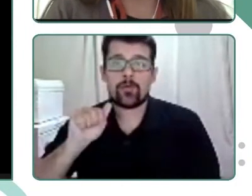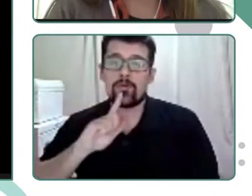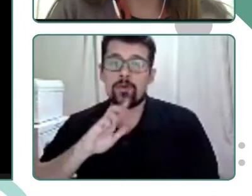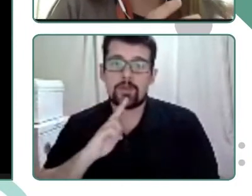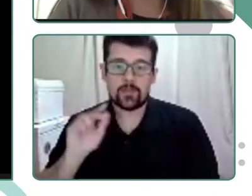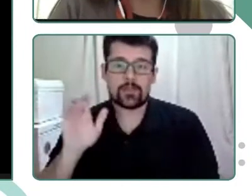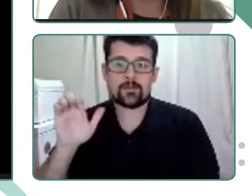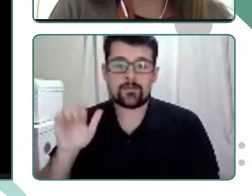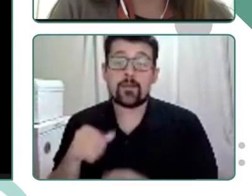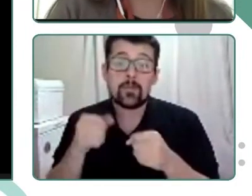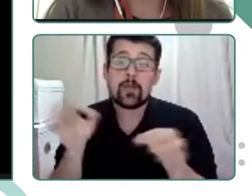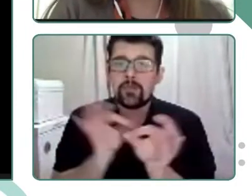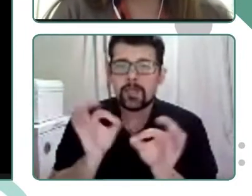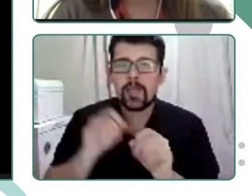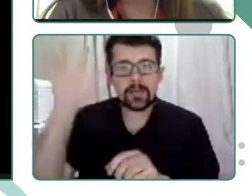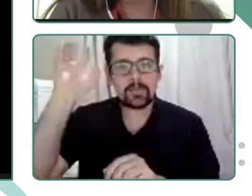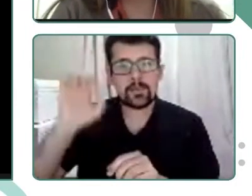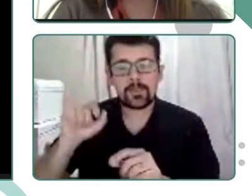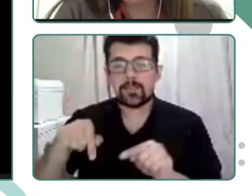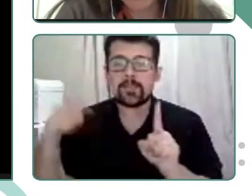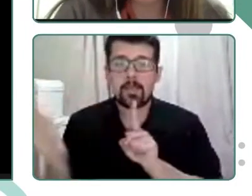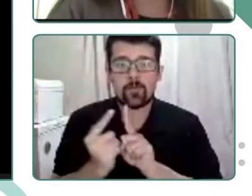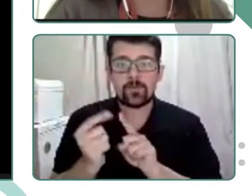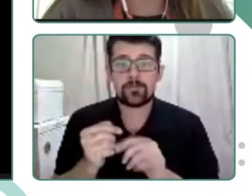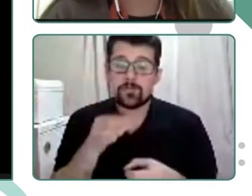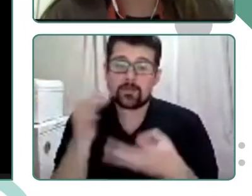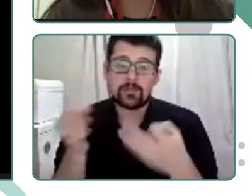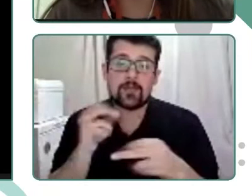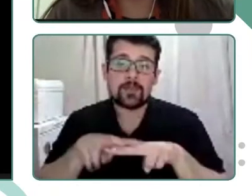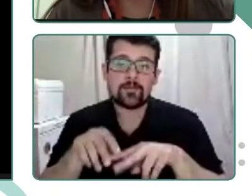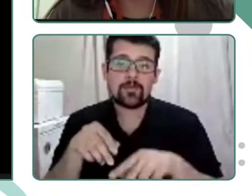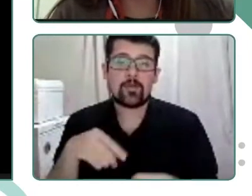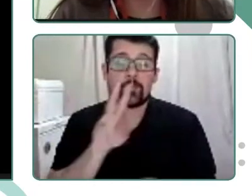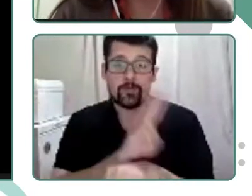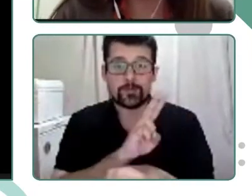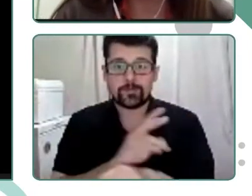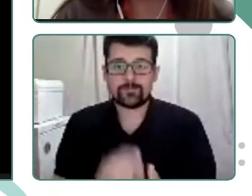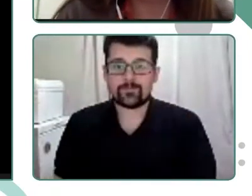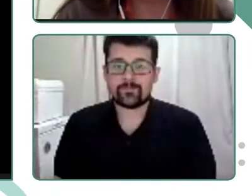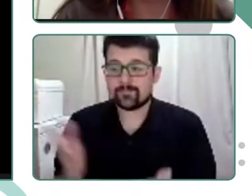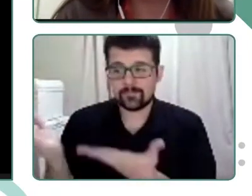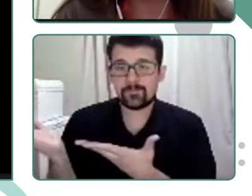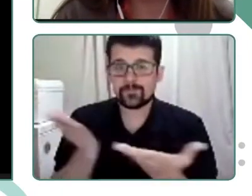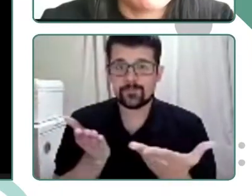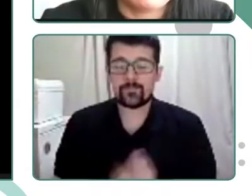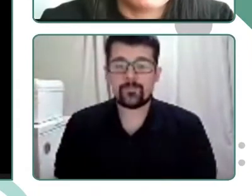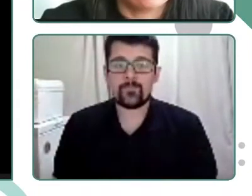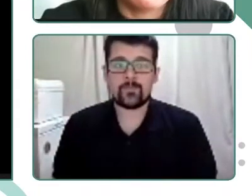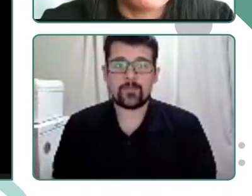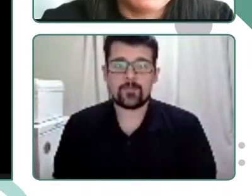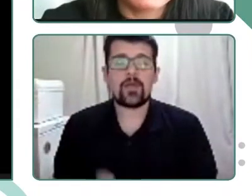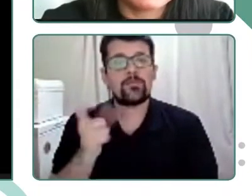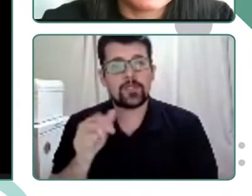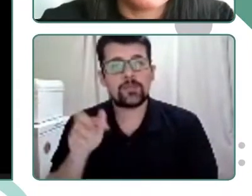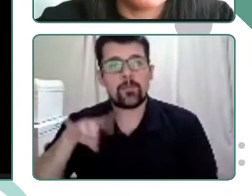explique las características de estos encuentros diálogicos lectores que realizamos con los docentes. Paulette. Gracias, Paula.